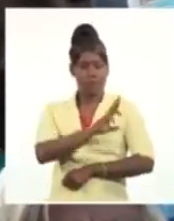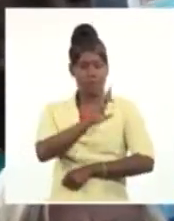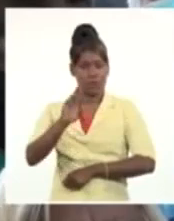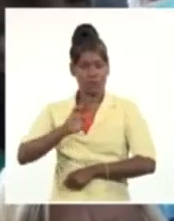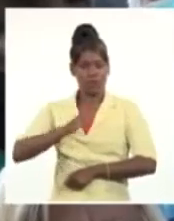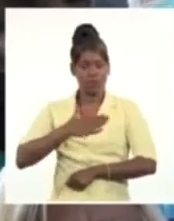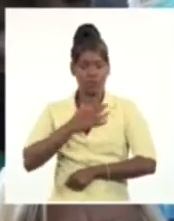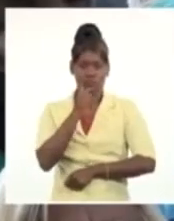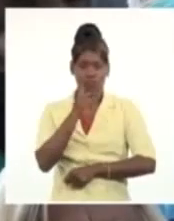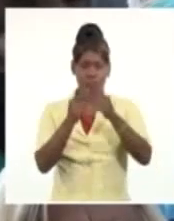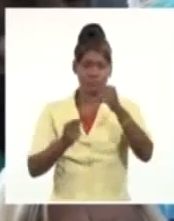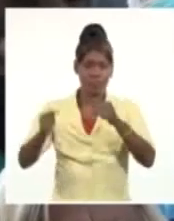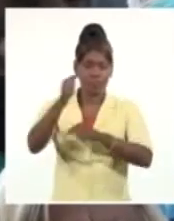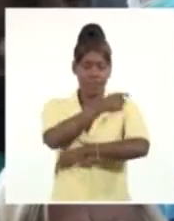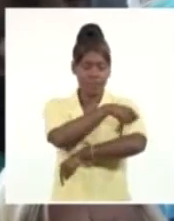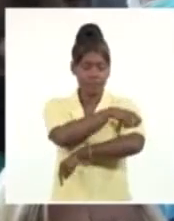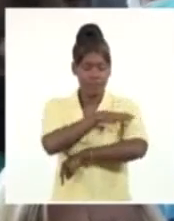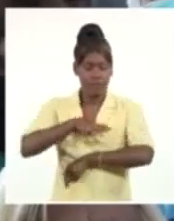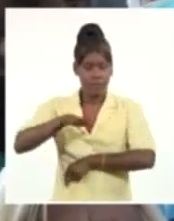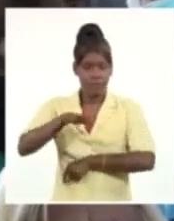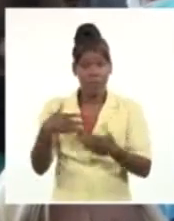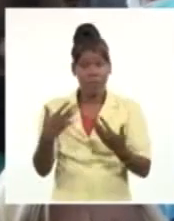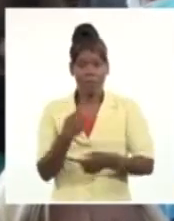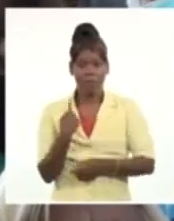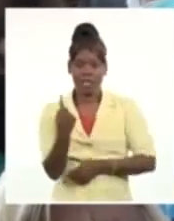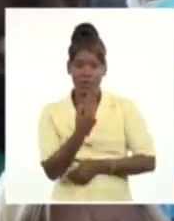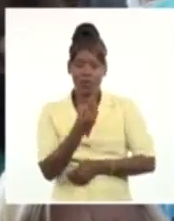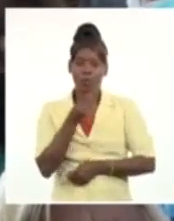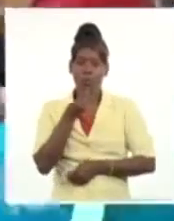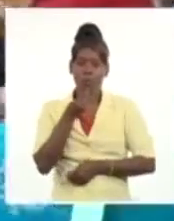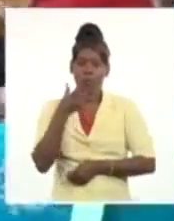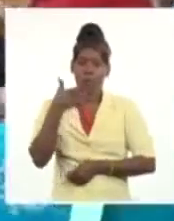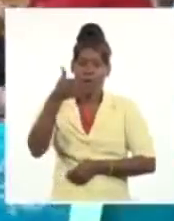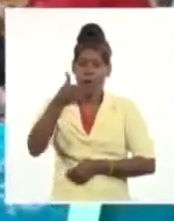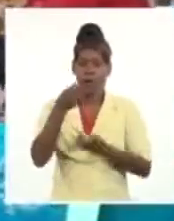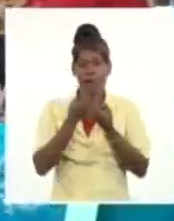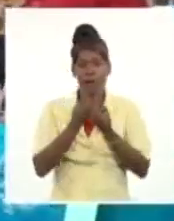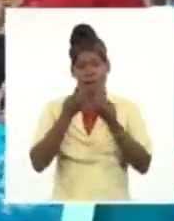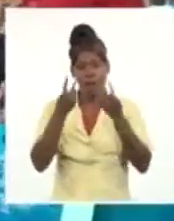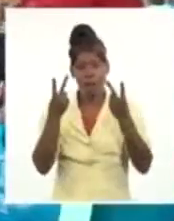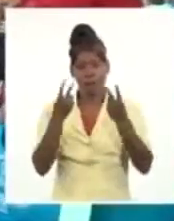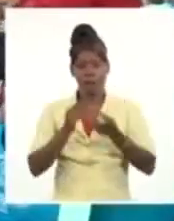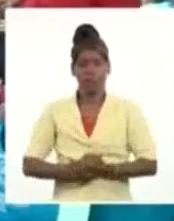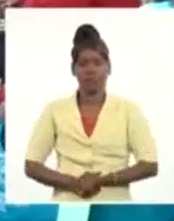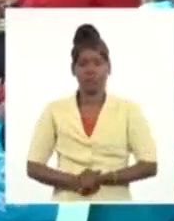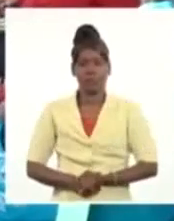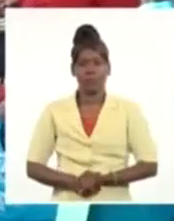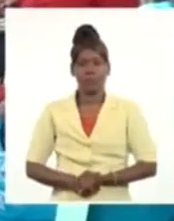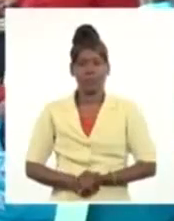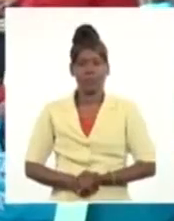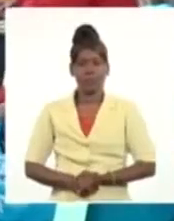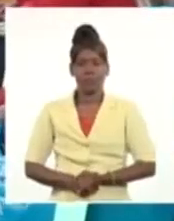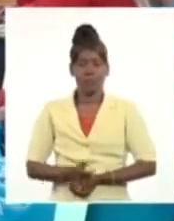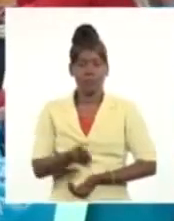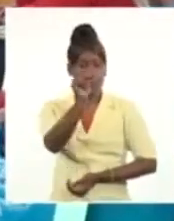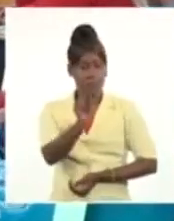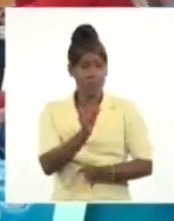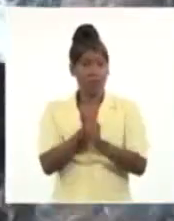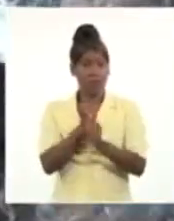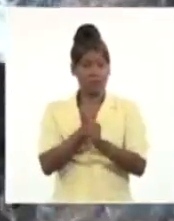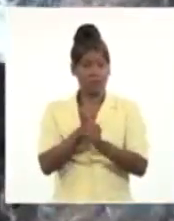cada cubano y cubana tenga una mejor calidad de vida. Para Nelly Valdés Toledo, trabajadora de la cultura,